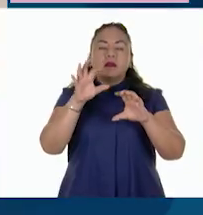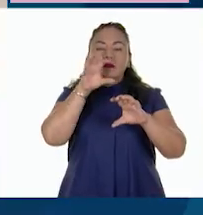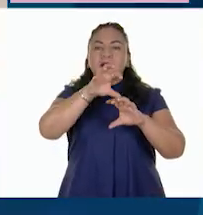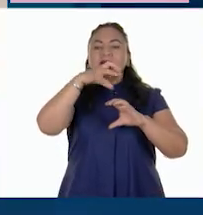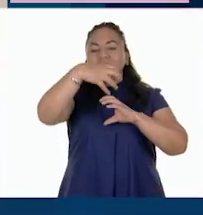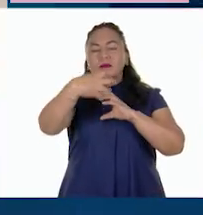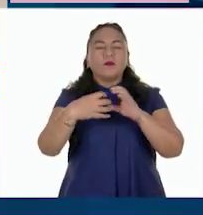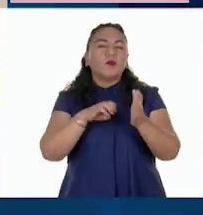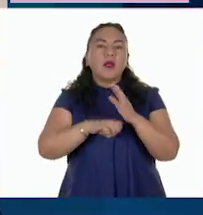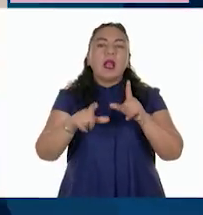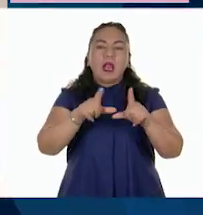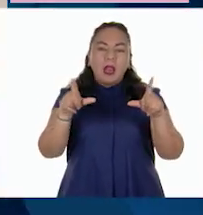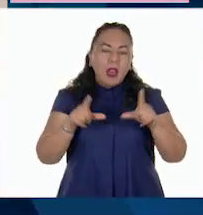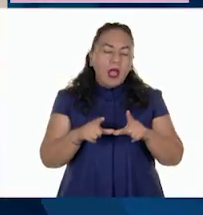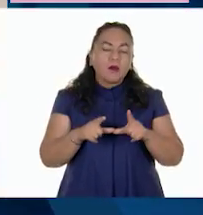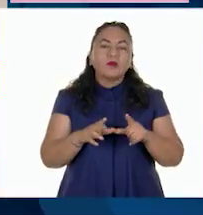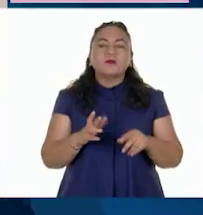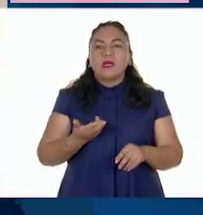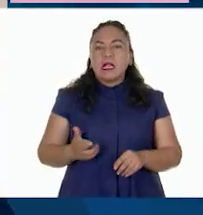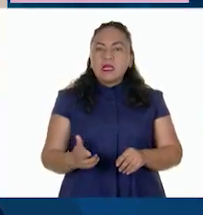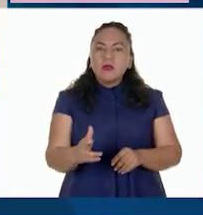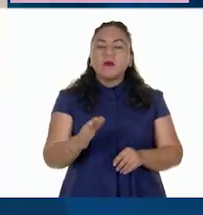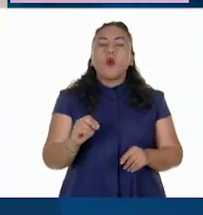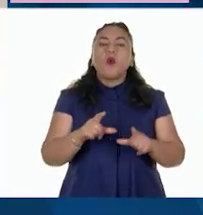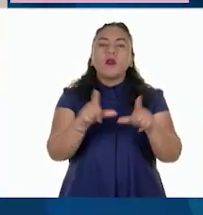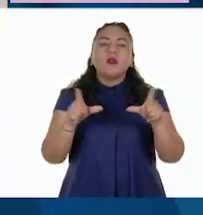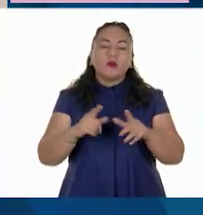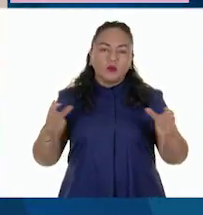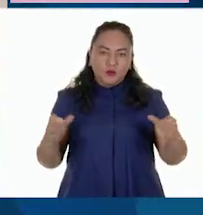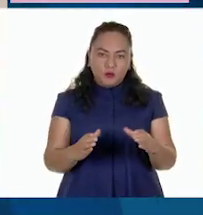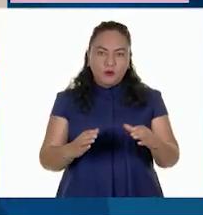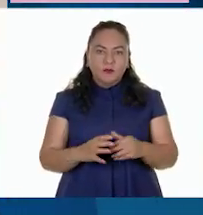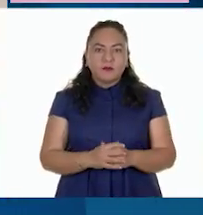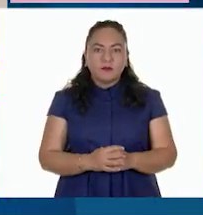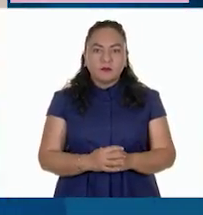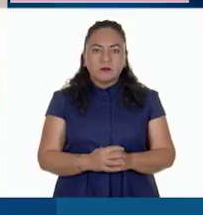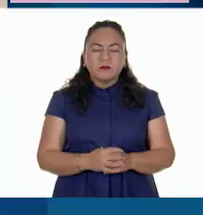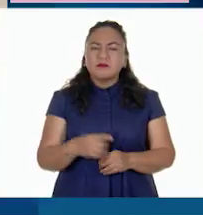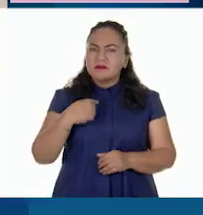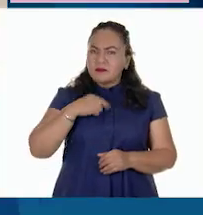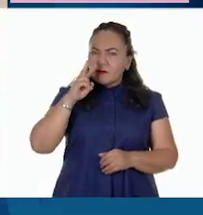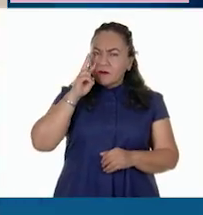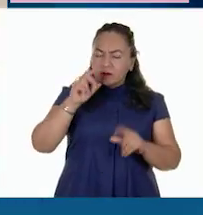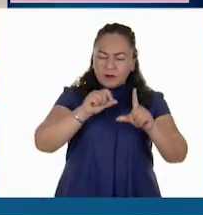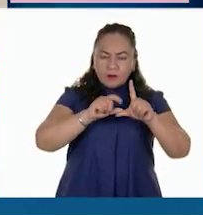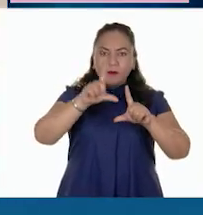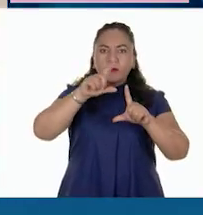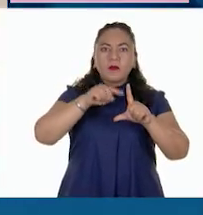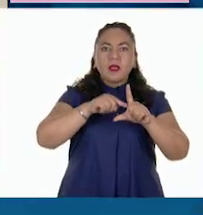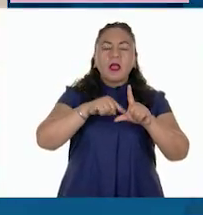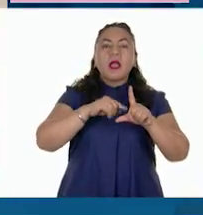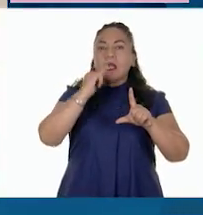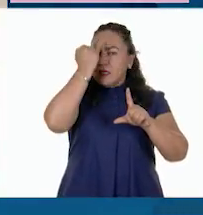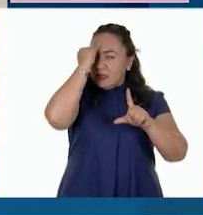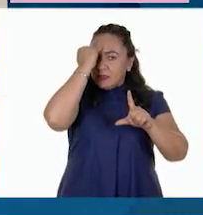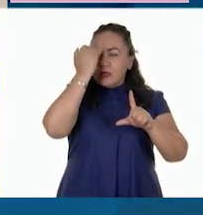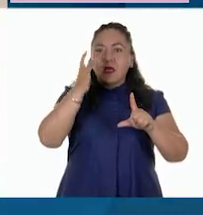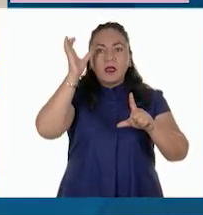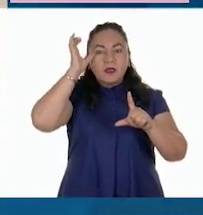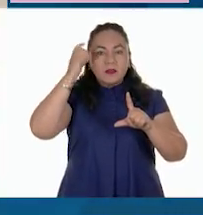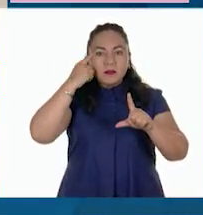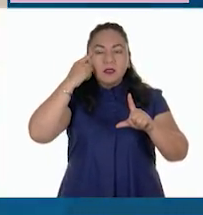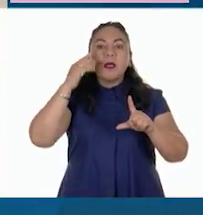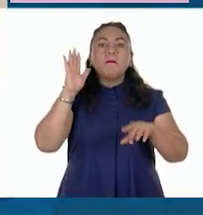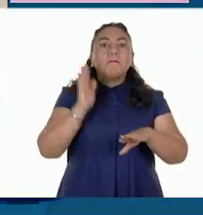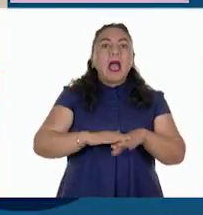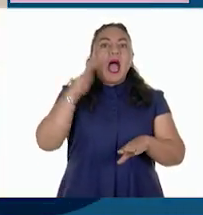ejemplo, lagos, ríos y lagunas. Veo en la tabla que China y la India son los países que más